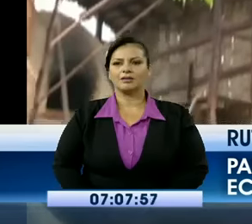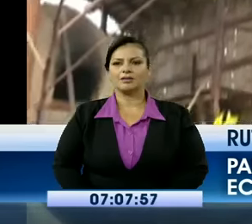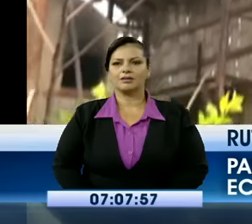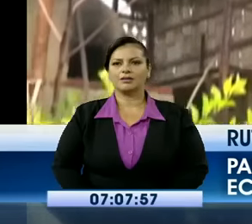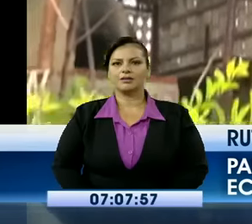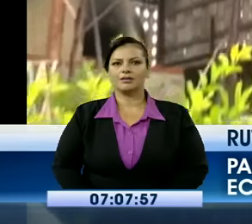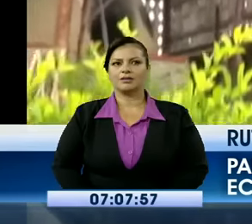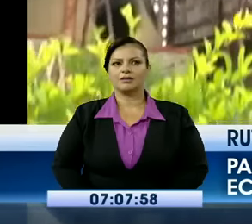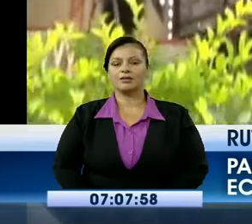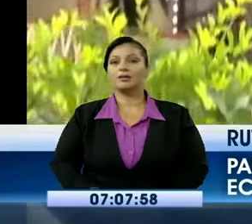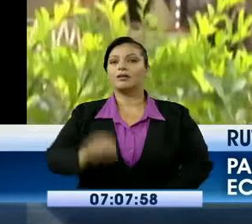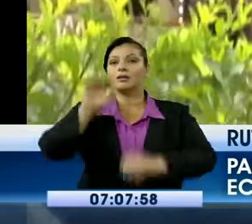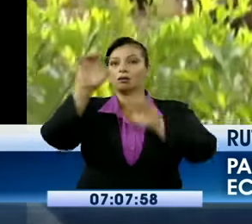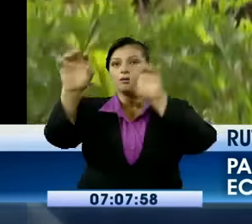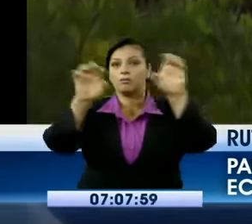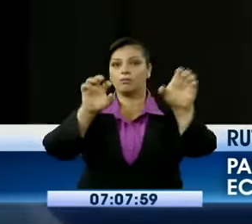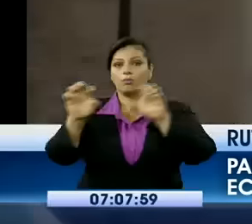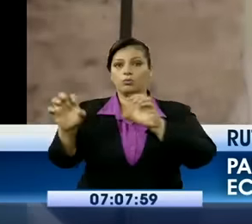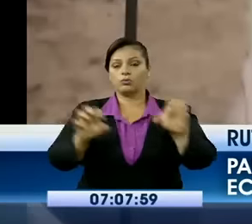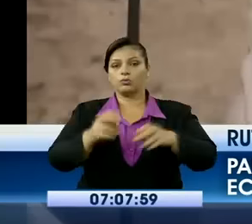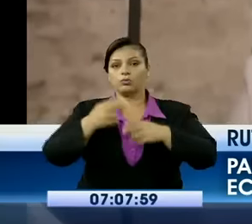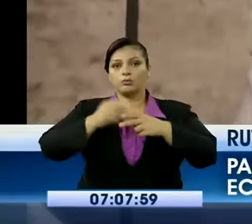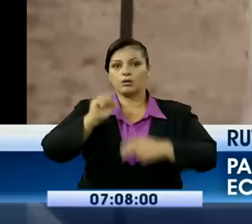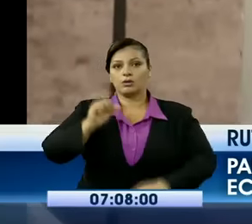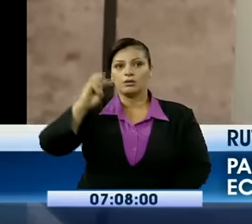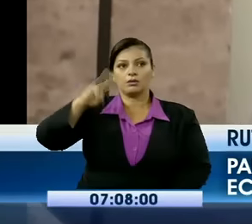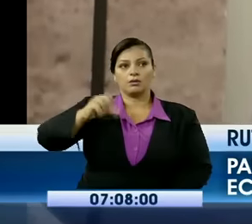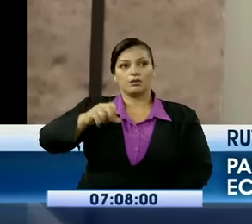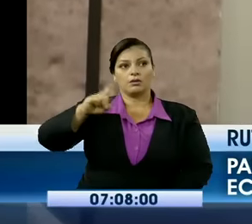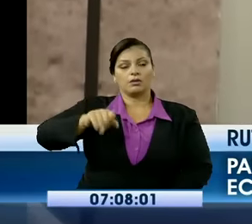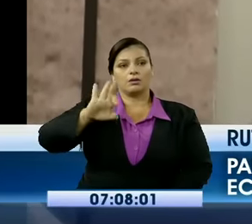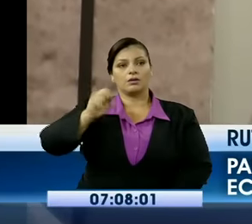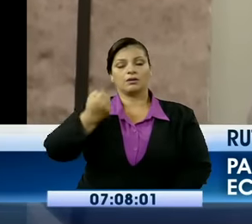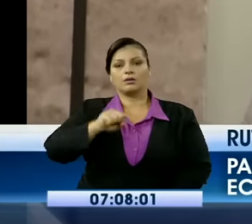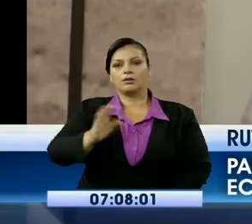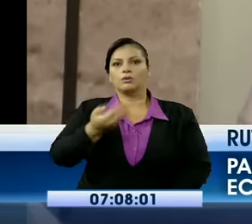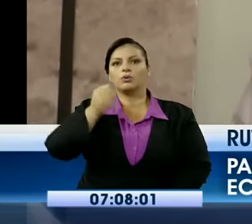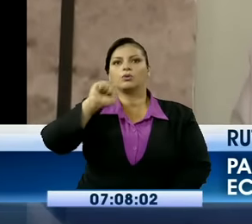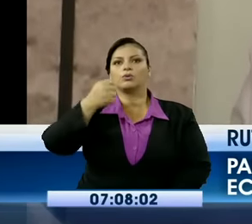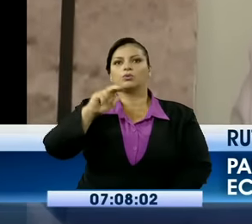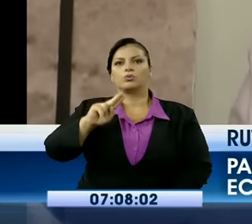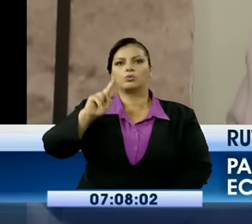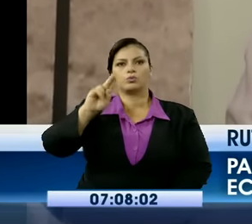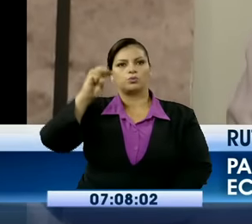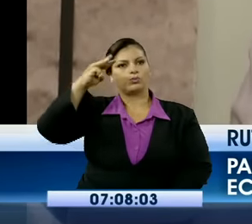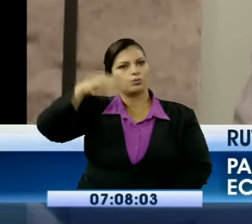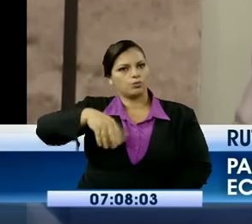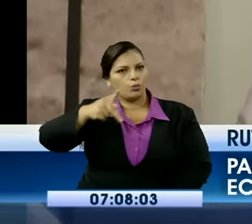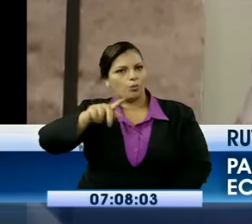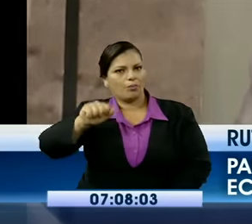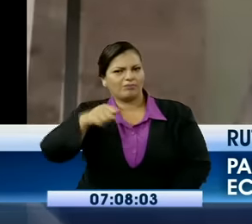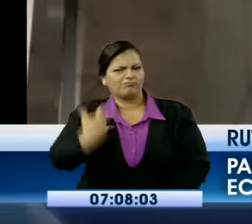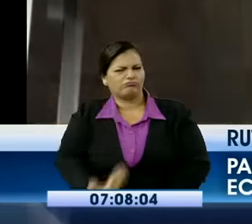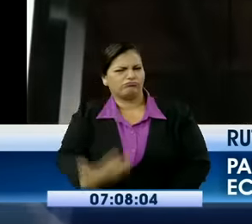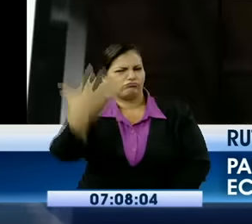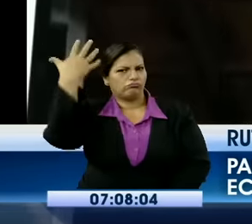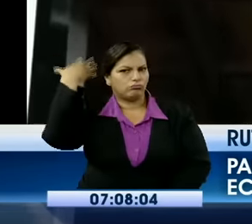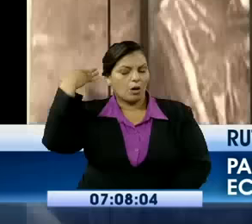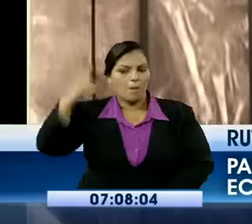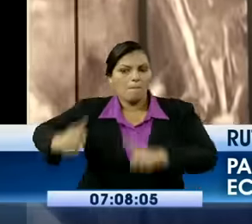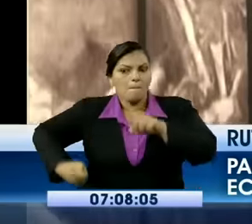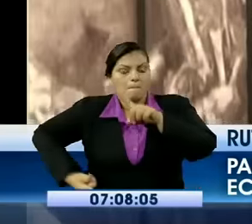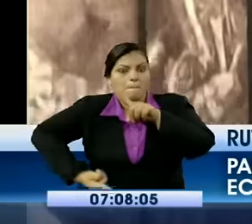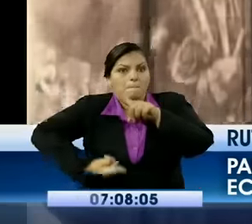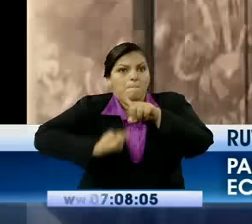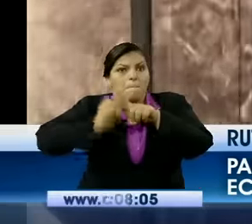El Museo Amantes de Zumpa corresponde a la cultura más antigua que se ubicó aquí en la península de Santa Elena.